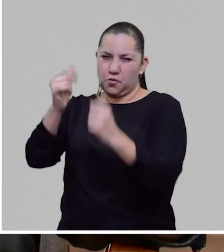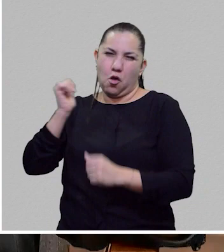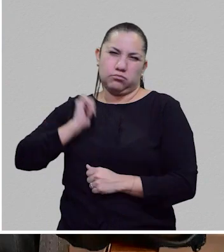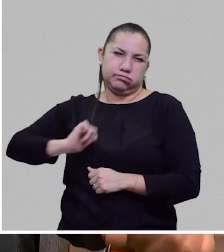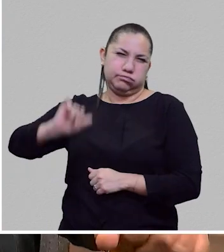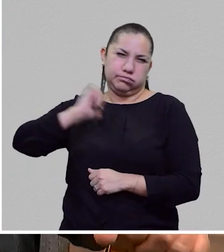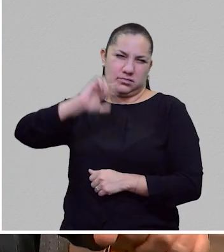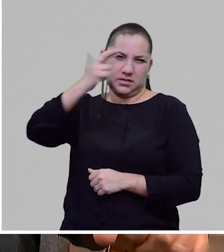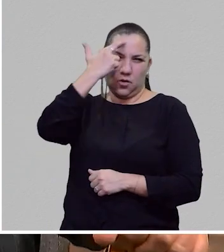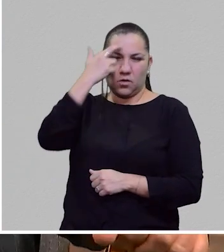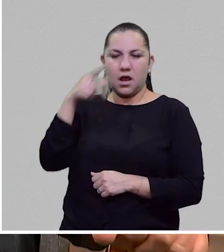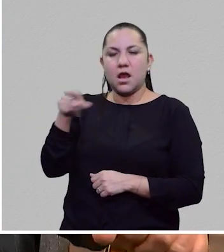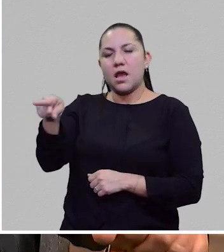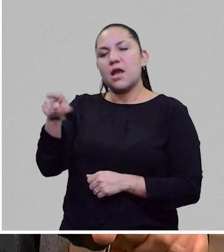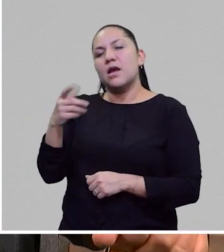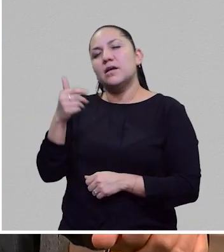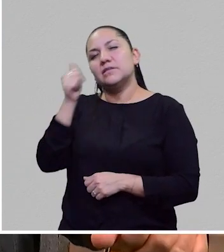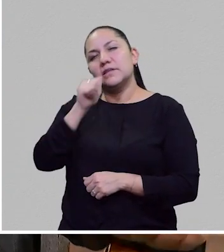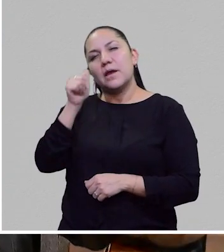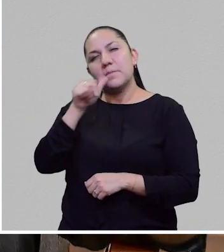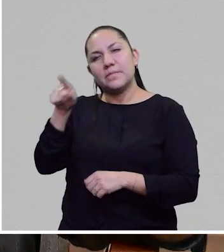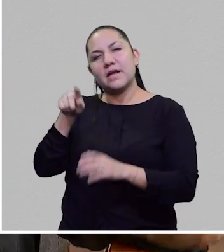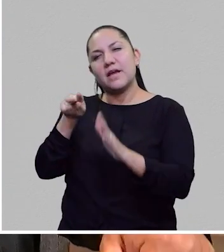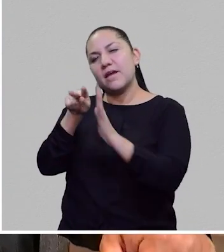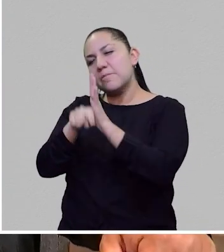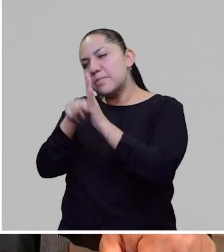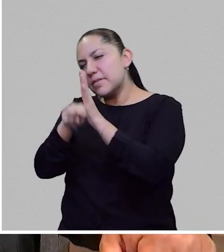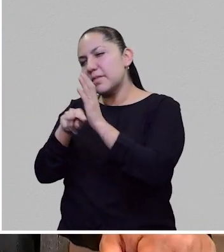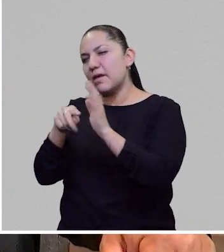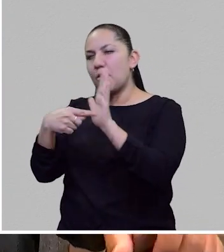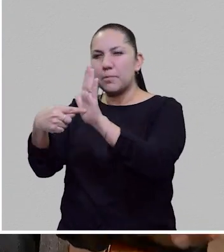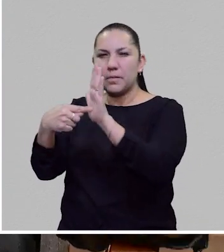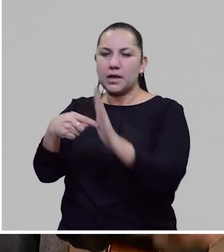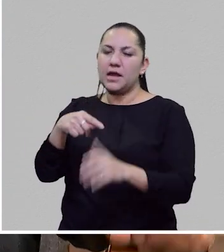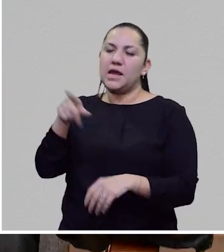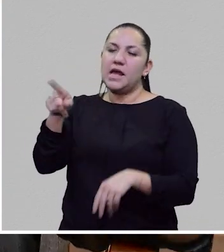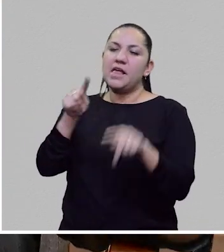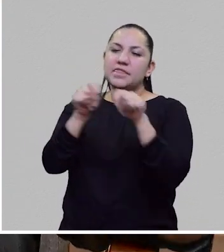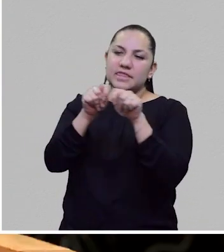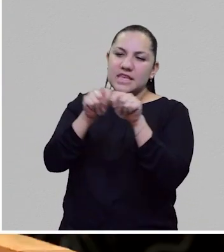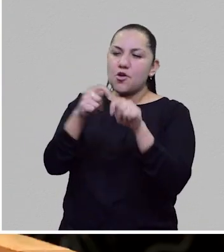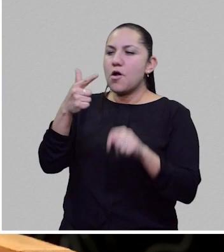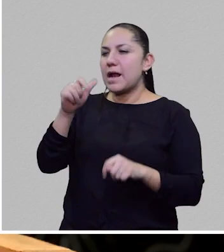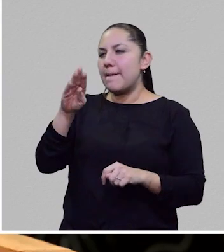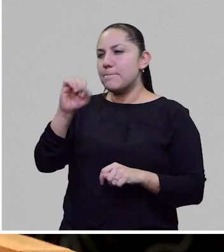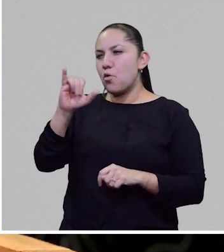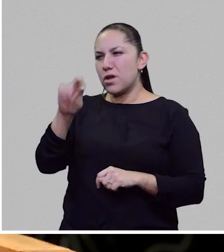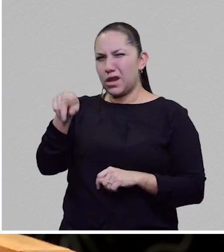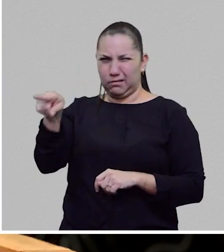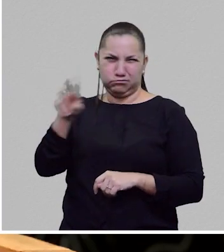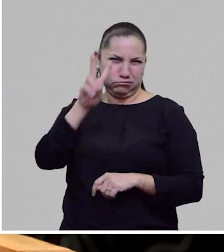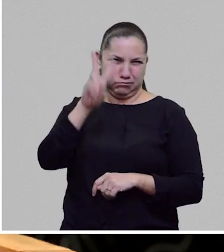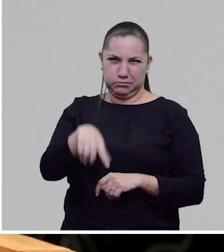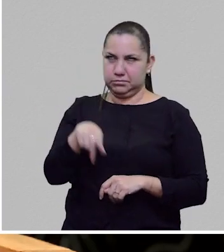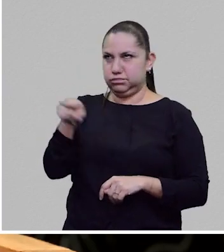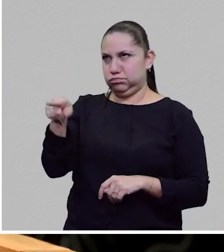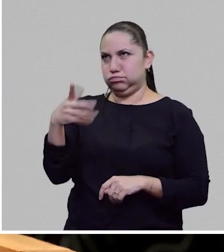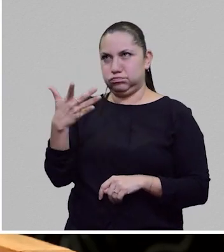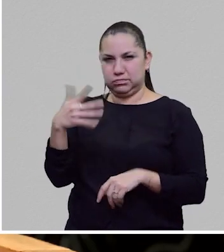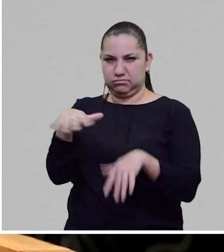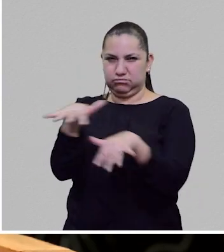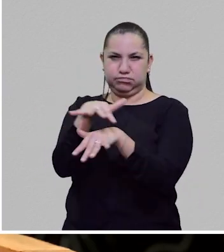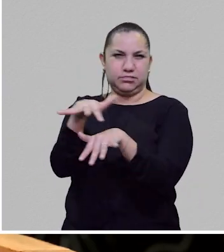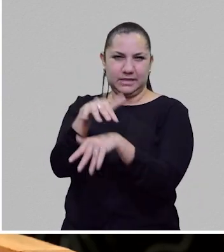acordarán del cinito del tío Gamboin, que era, que pasaba estas películas viejas y francamente malas, creo que eran los sábados en la